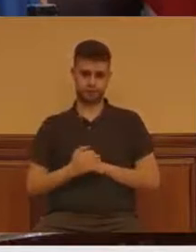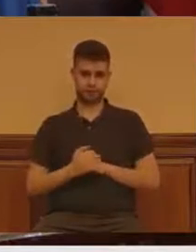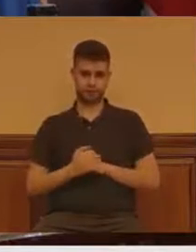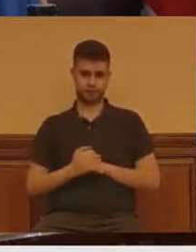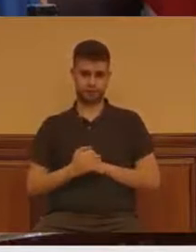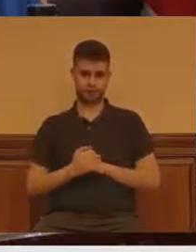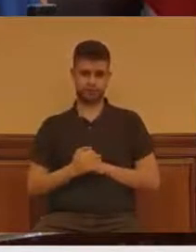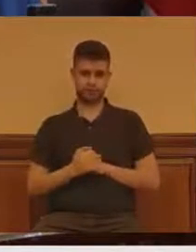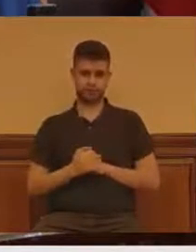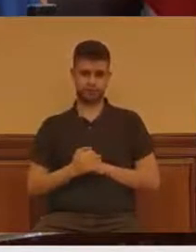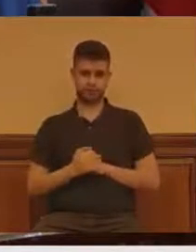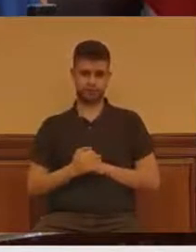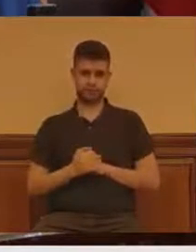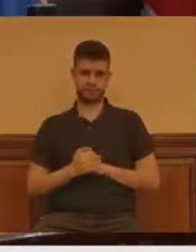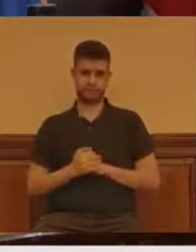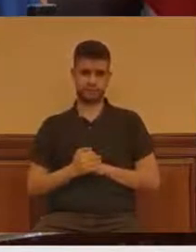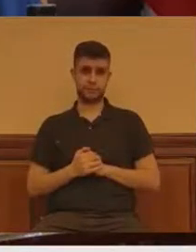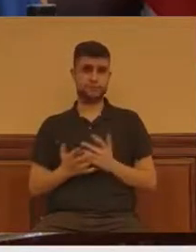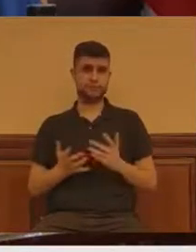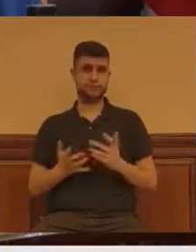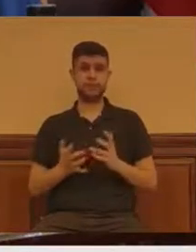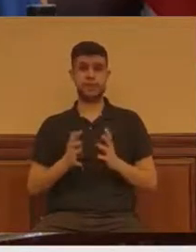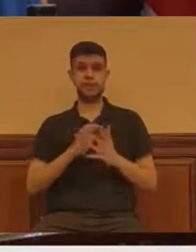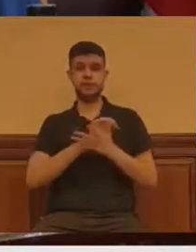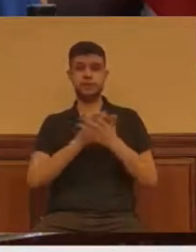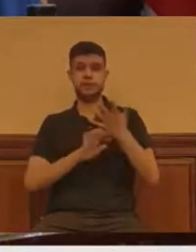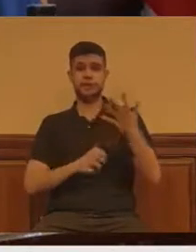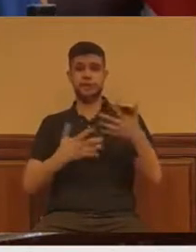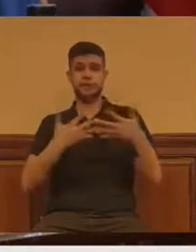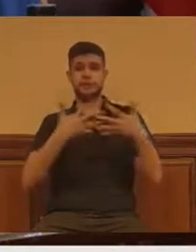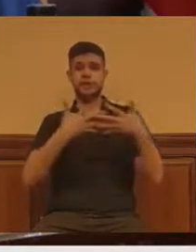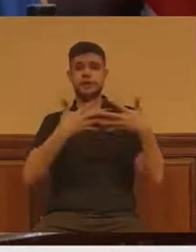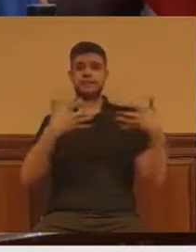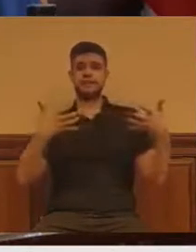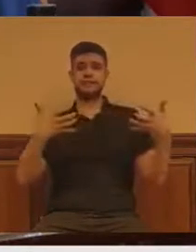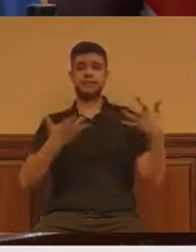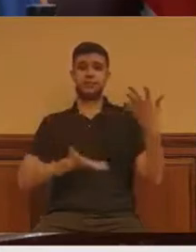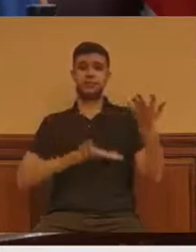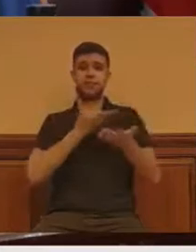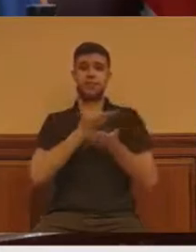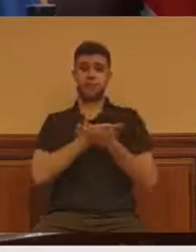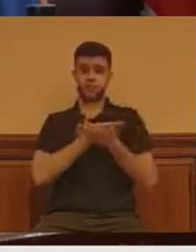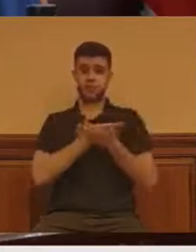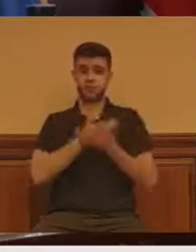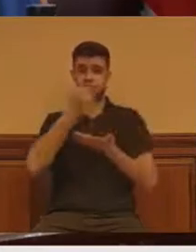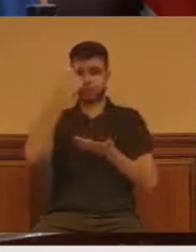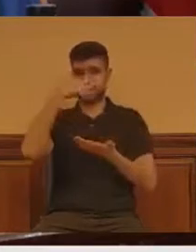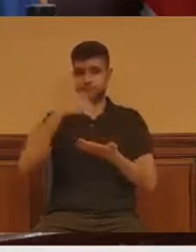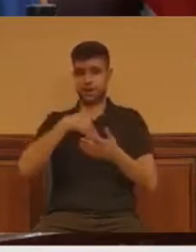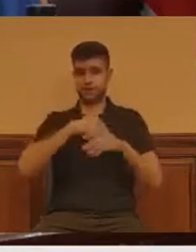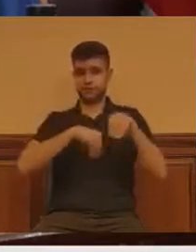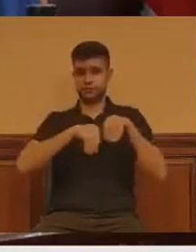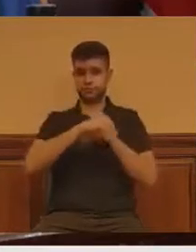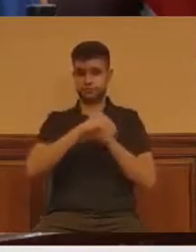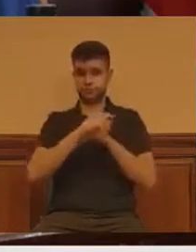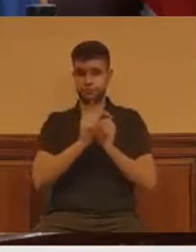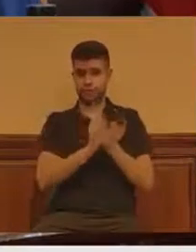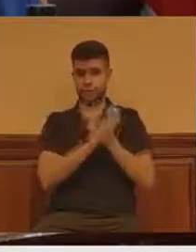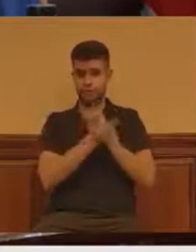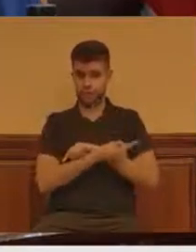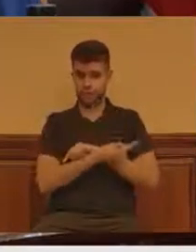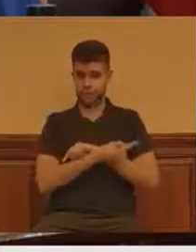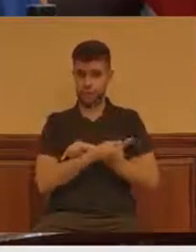Y como hemos cambiado el texto de la moción, que saben que se ha sustituido por otro,